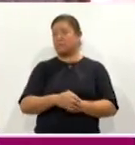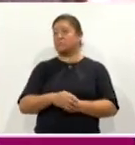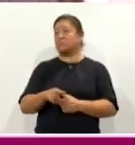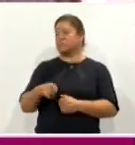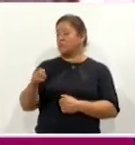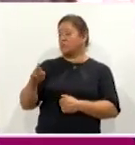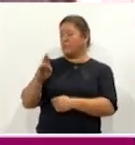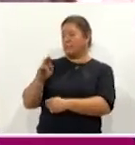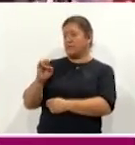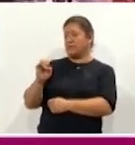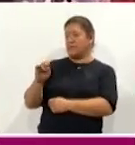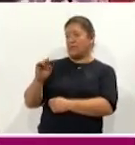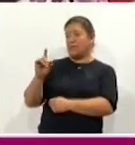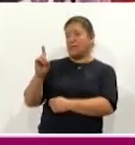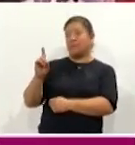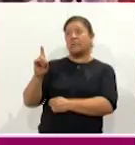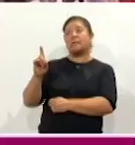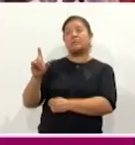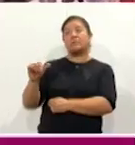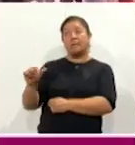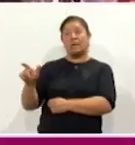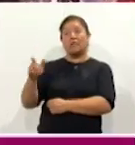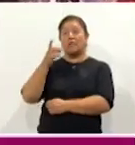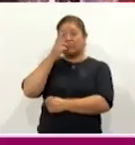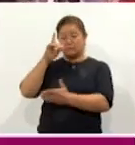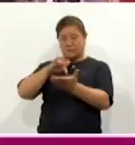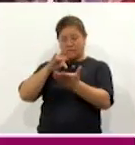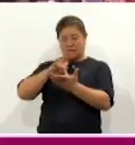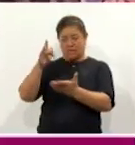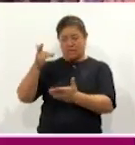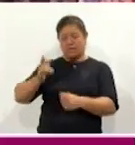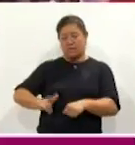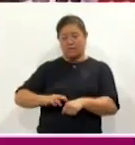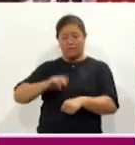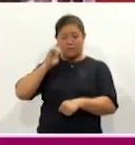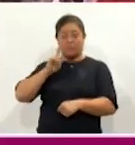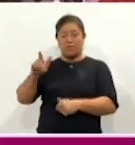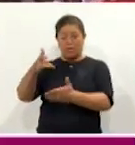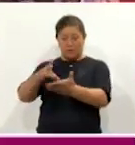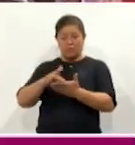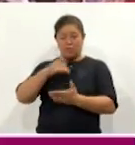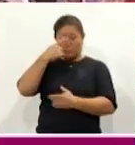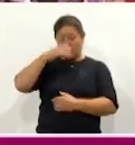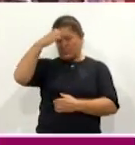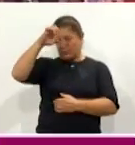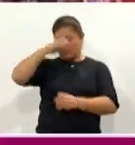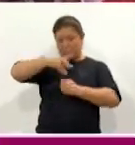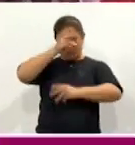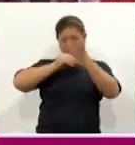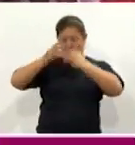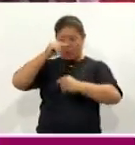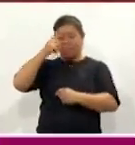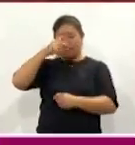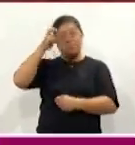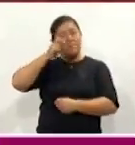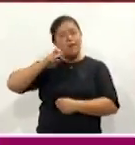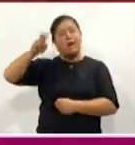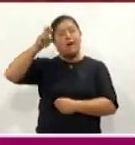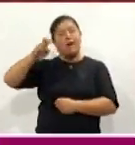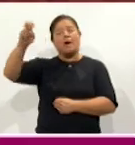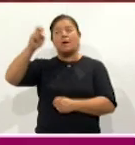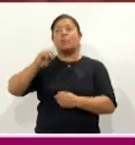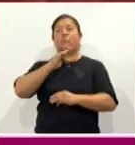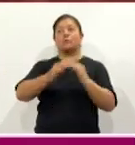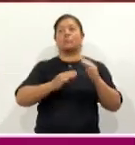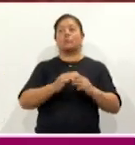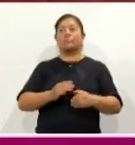programa, Briselda Pérez Pozos, agradeció a la titular del Ejecutivo el apoyo a los jóvenes para adquirir experiencias a través de viajar por el mundo. Yo